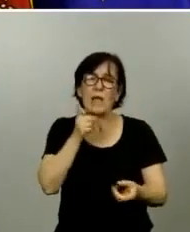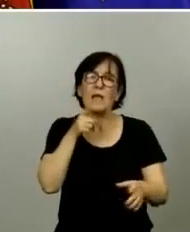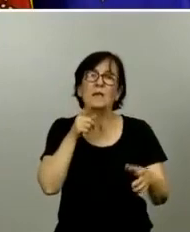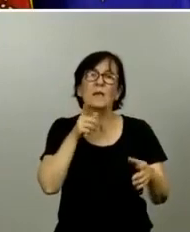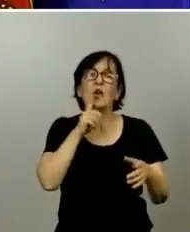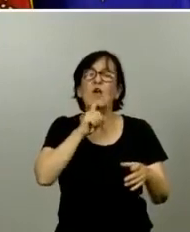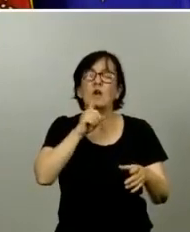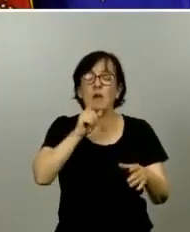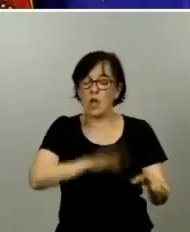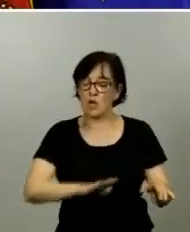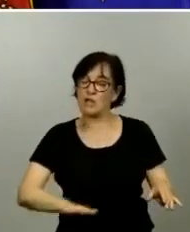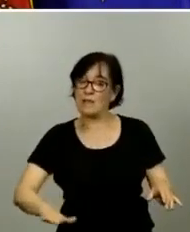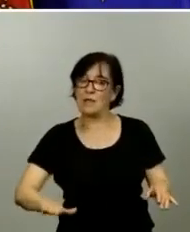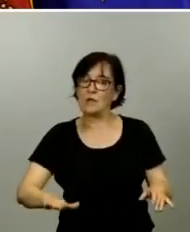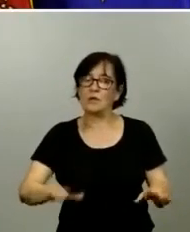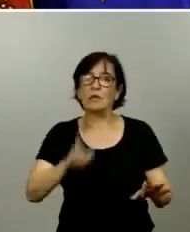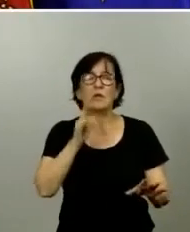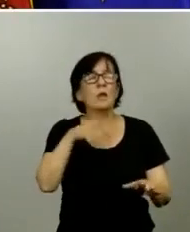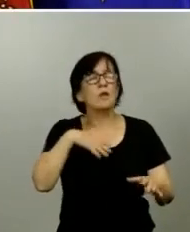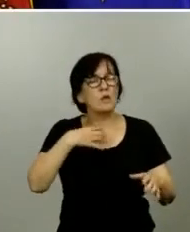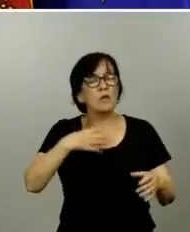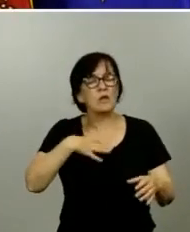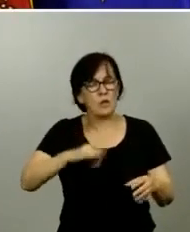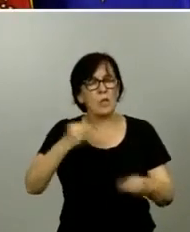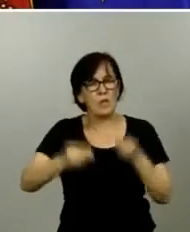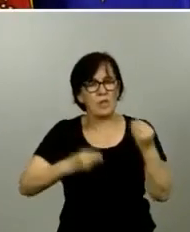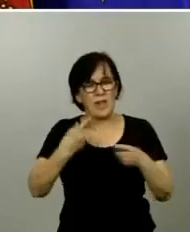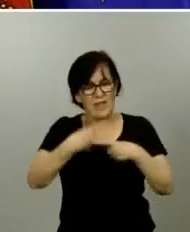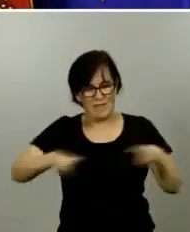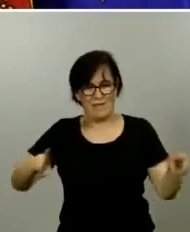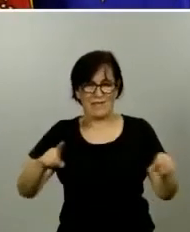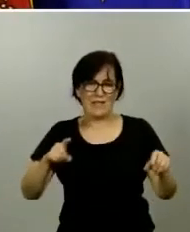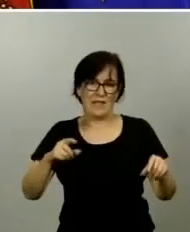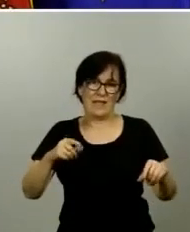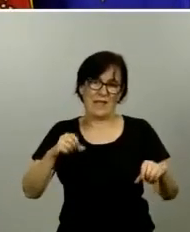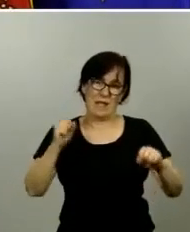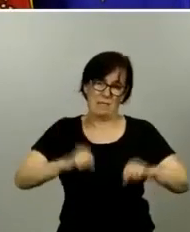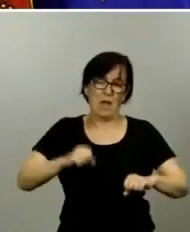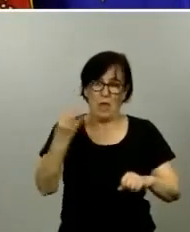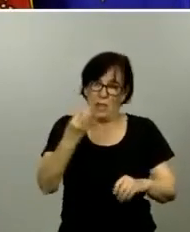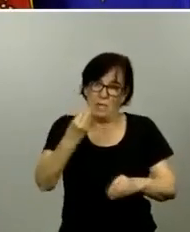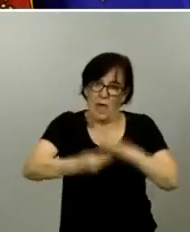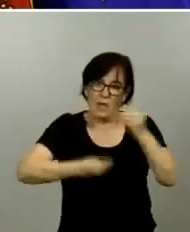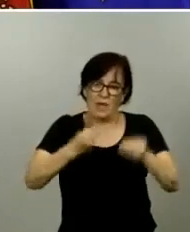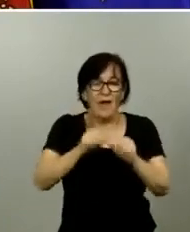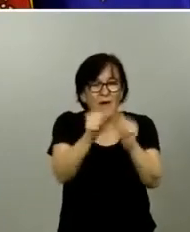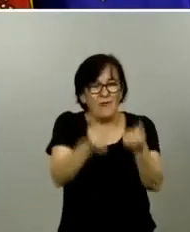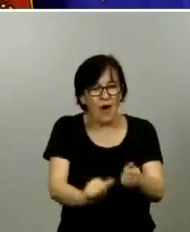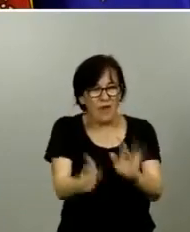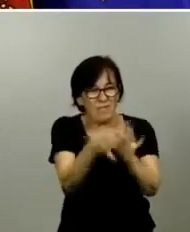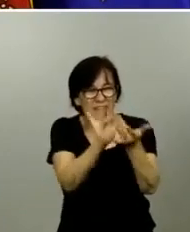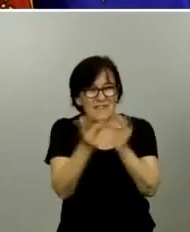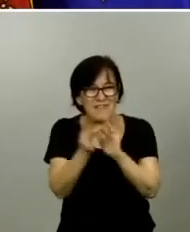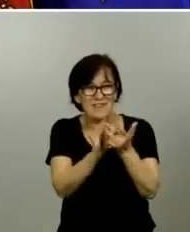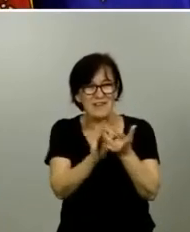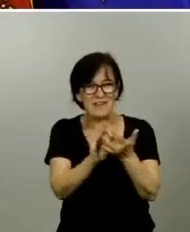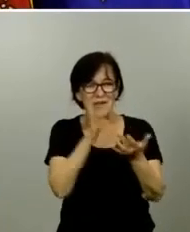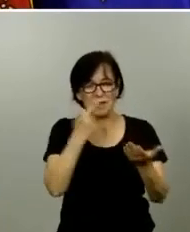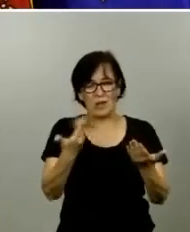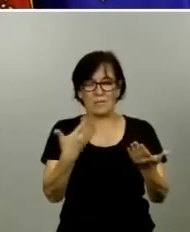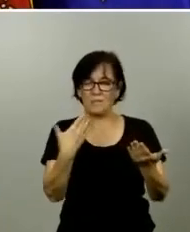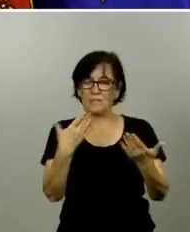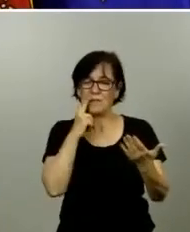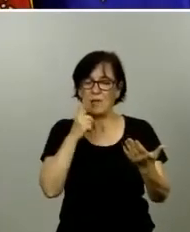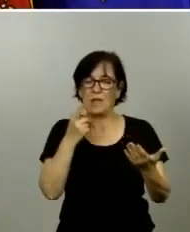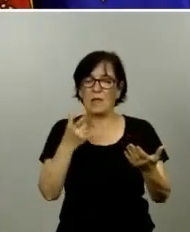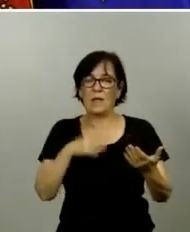niños pequeños aunque se puede hacer de manera diferente a los mayores porque de hecho se debe hacer sus formas de relación y la capacidad de control sobre ellos